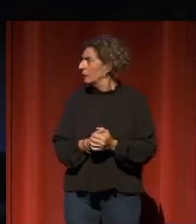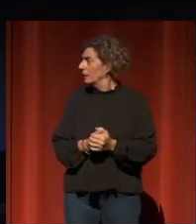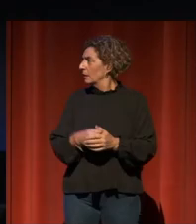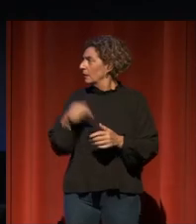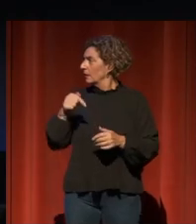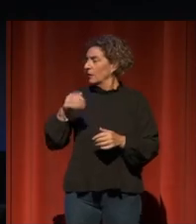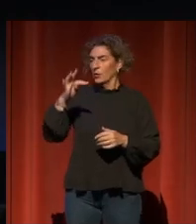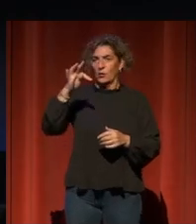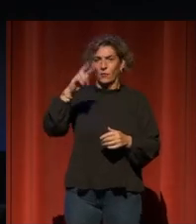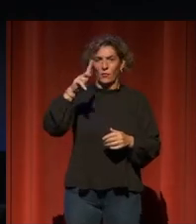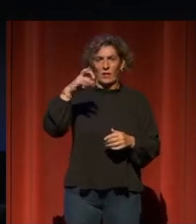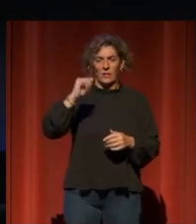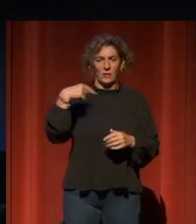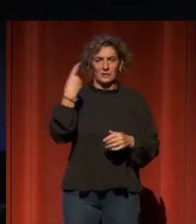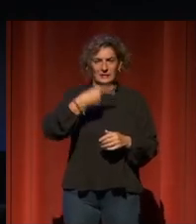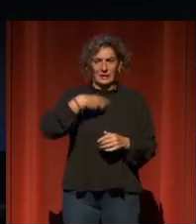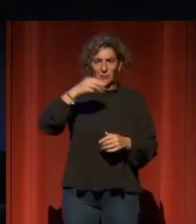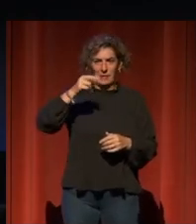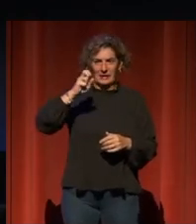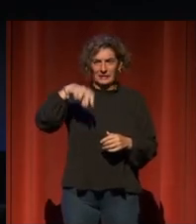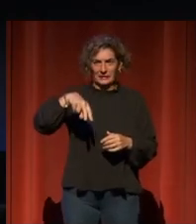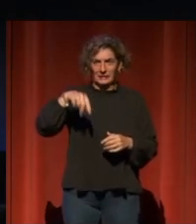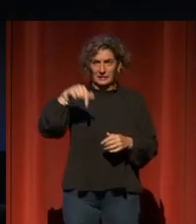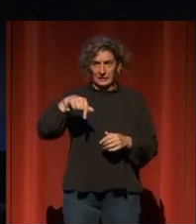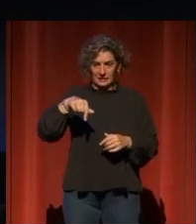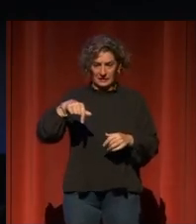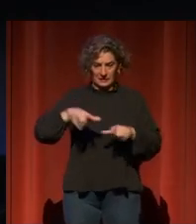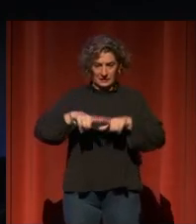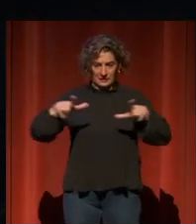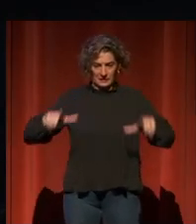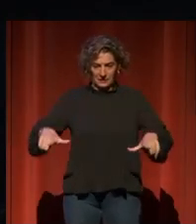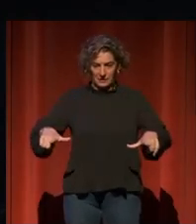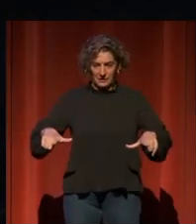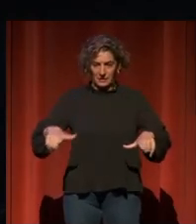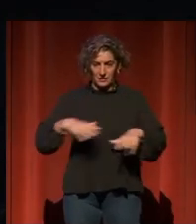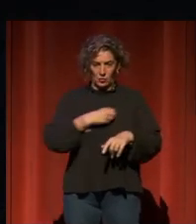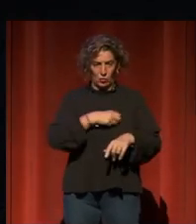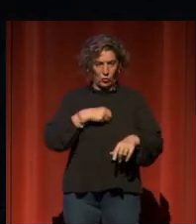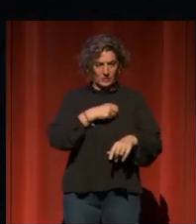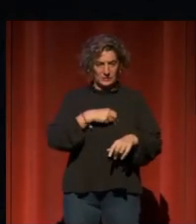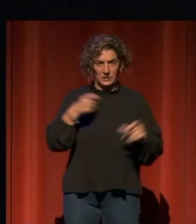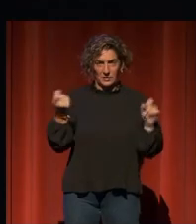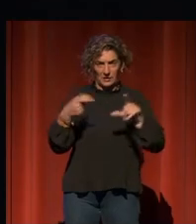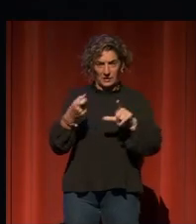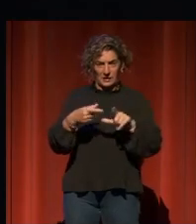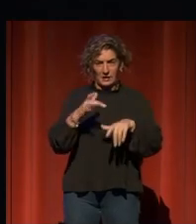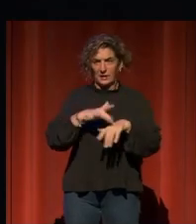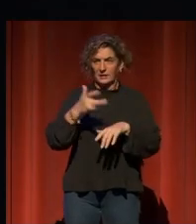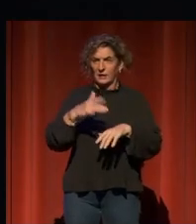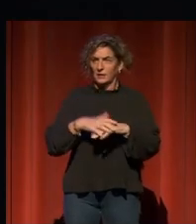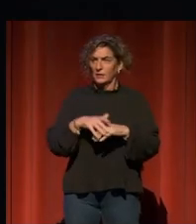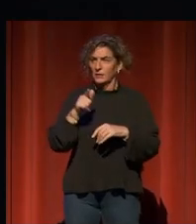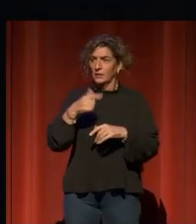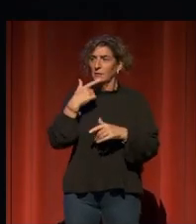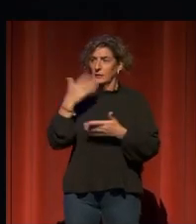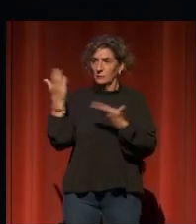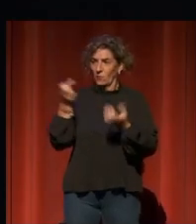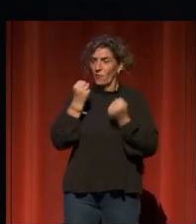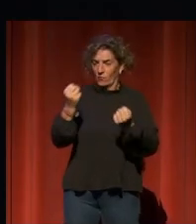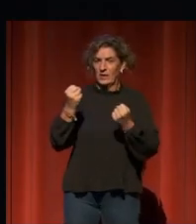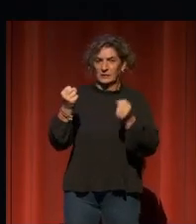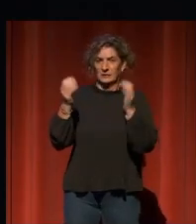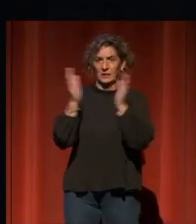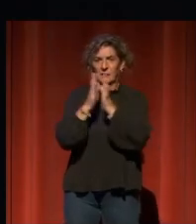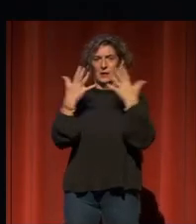Fulgencio San Martín, el exfuncionario de la Comisión en la Unidad de Cultura Digital de la Comisión Europea. Recibamos con un fuerte